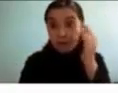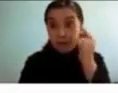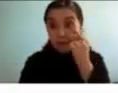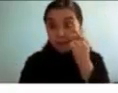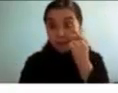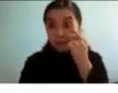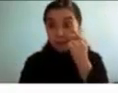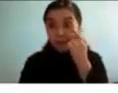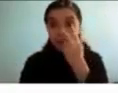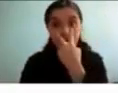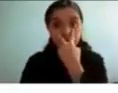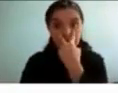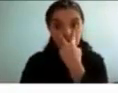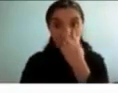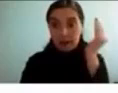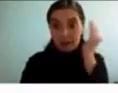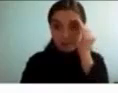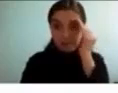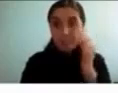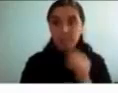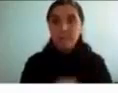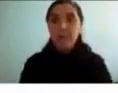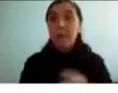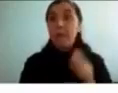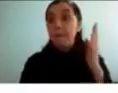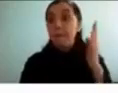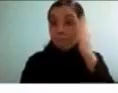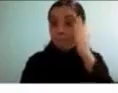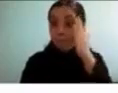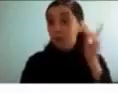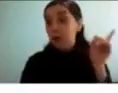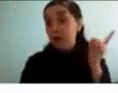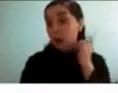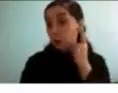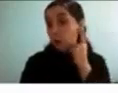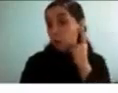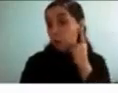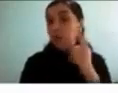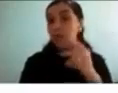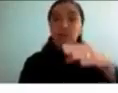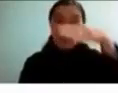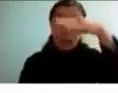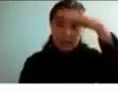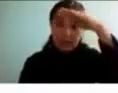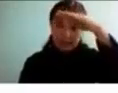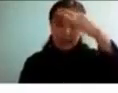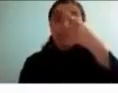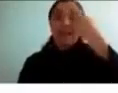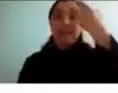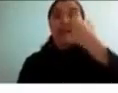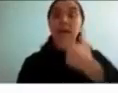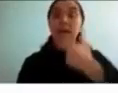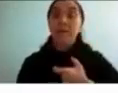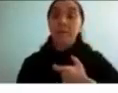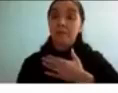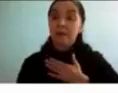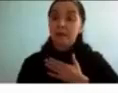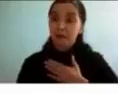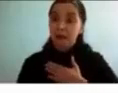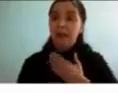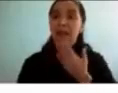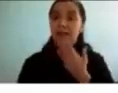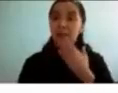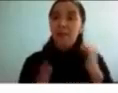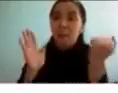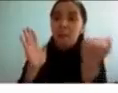ecoica o la memoria auditiva el uso de la experiencia personal es algo que deja una huella